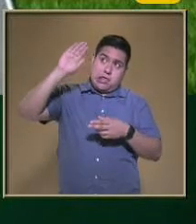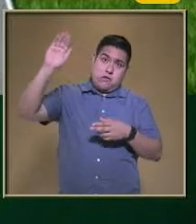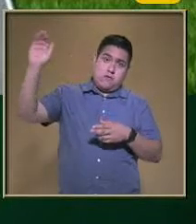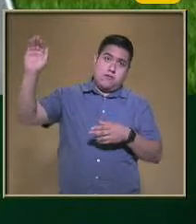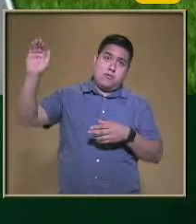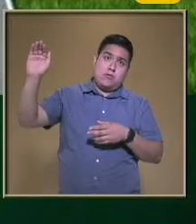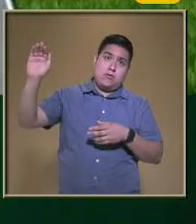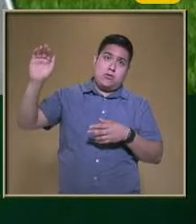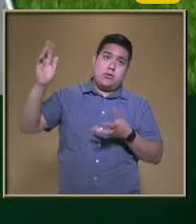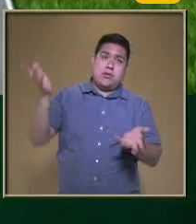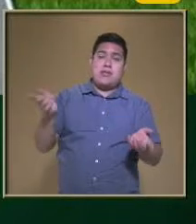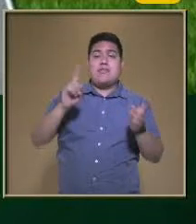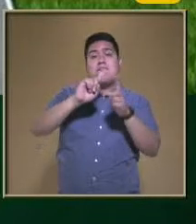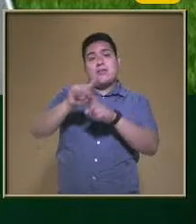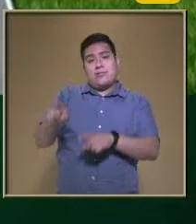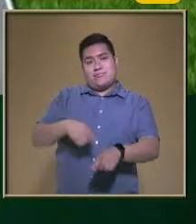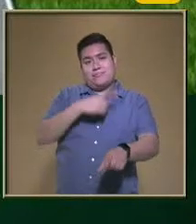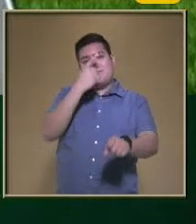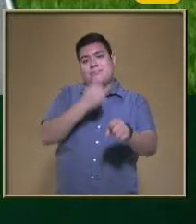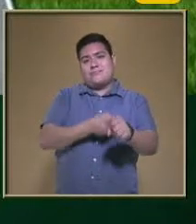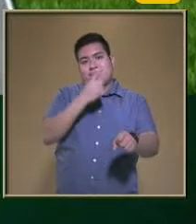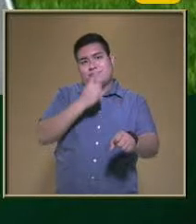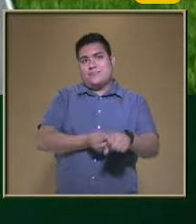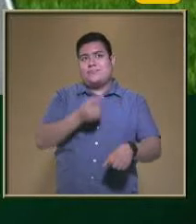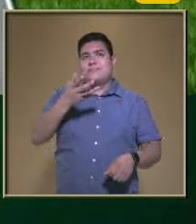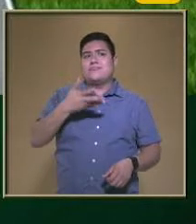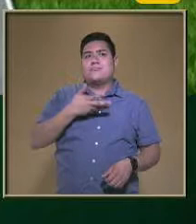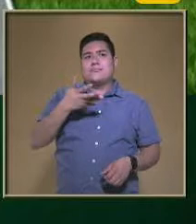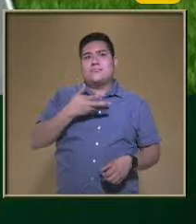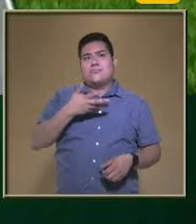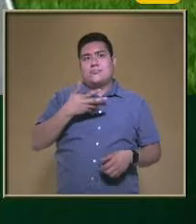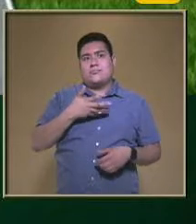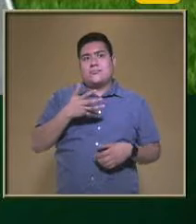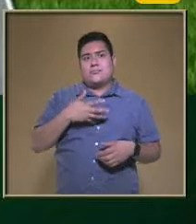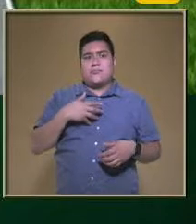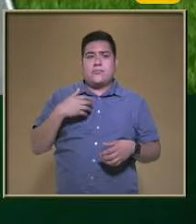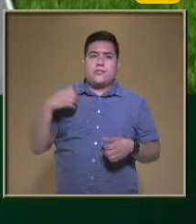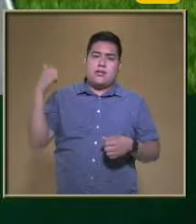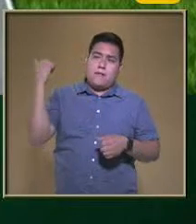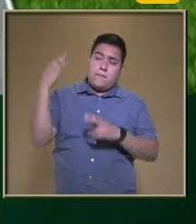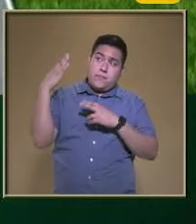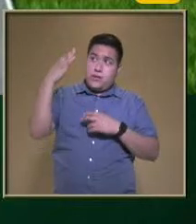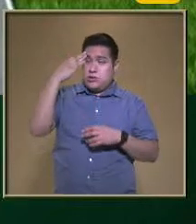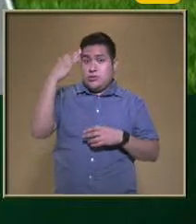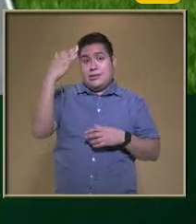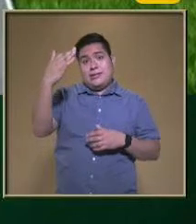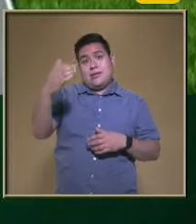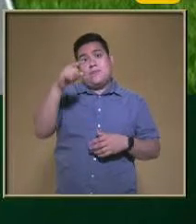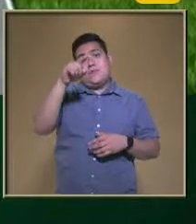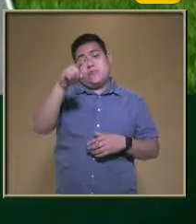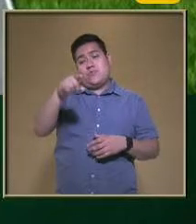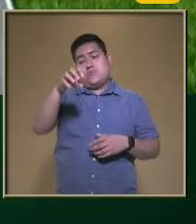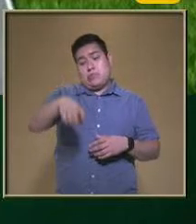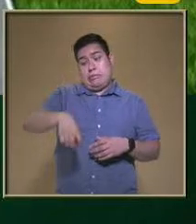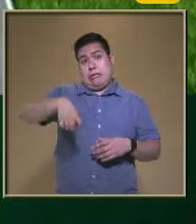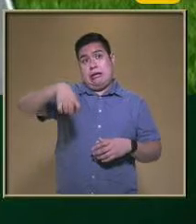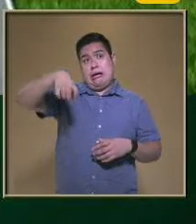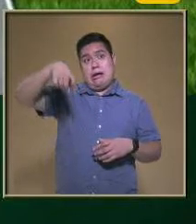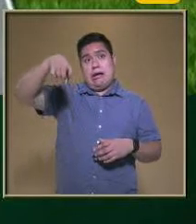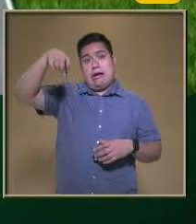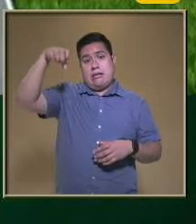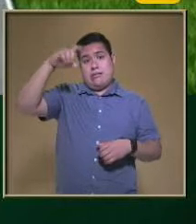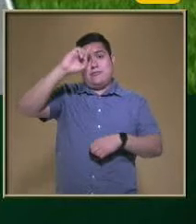terminar En una serie En enfermedades O hábitos Que con el paso De los años Son muy perjudiciales Para ti O para tu familia